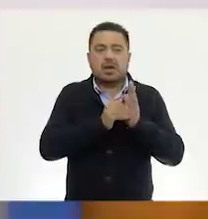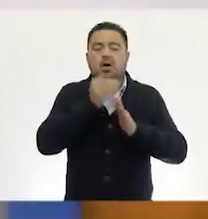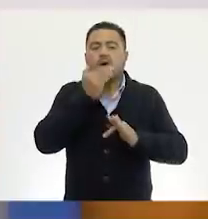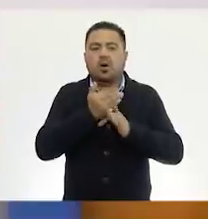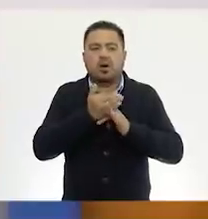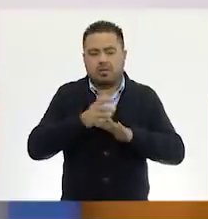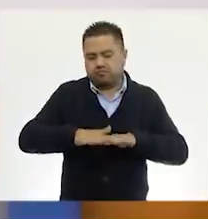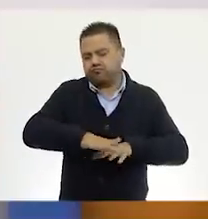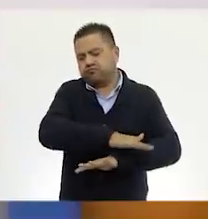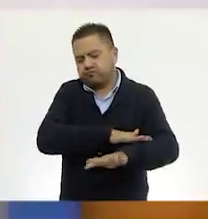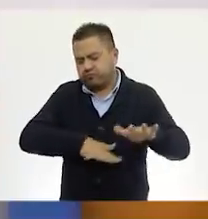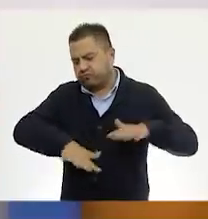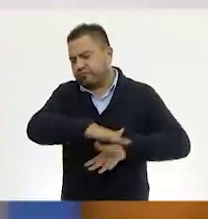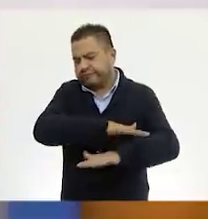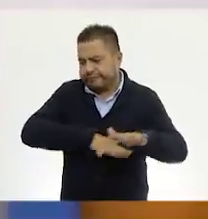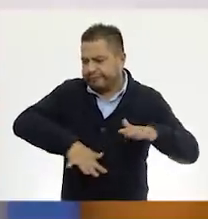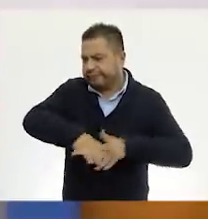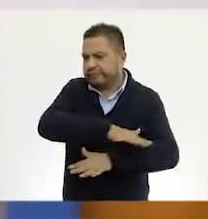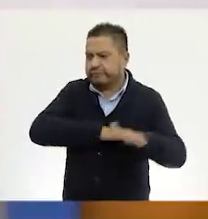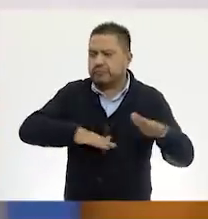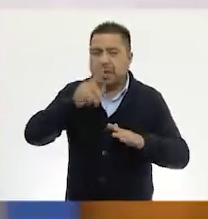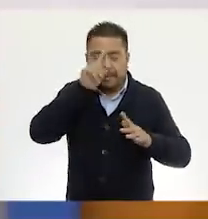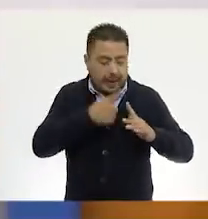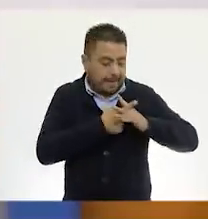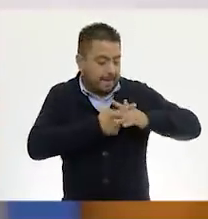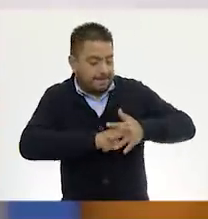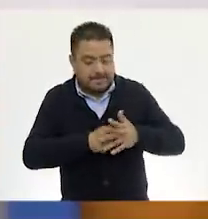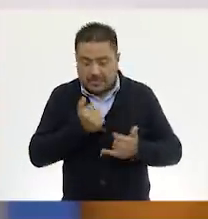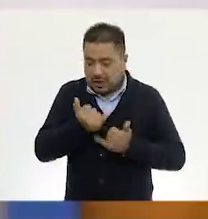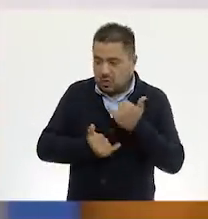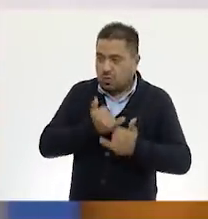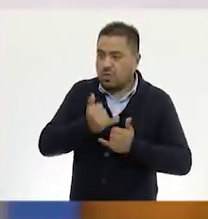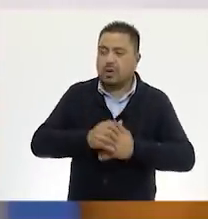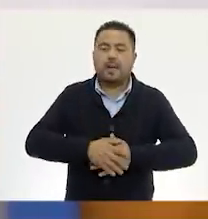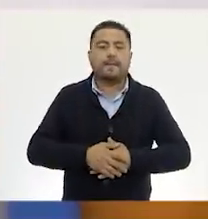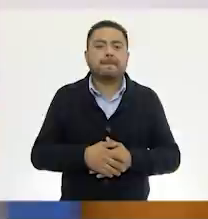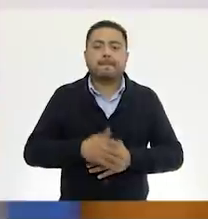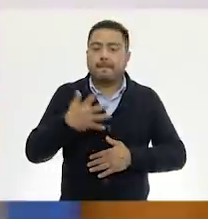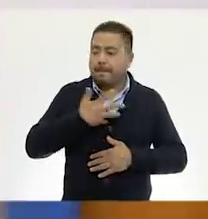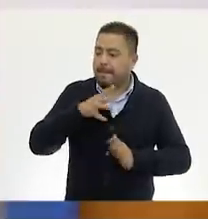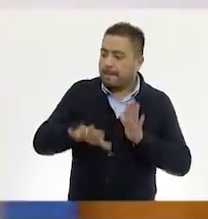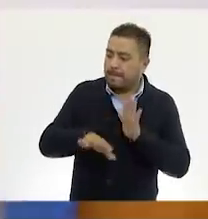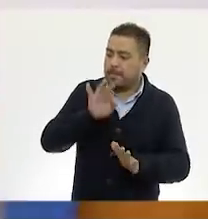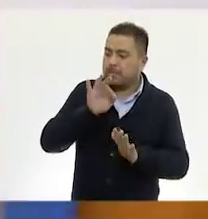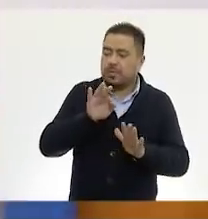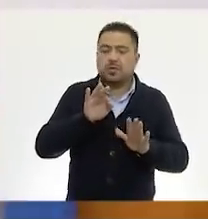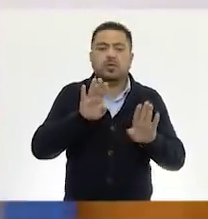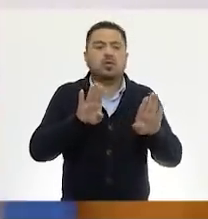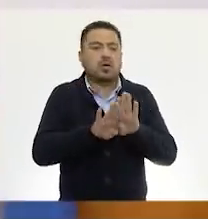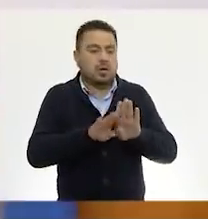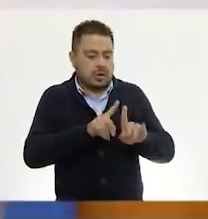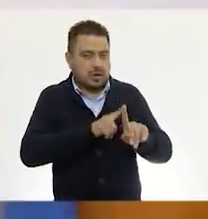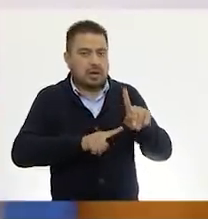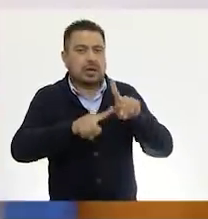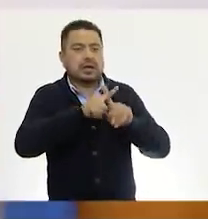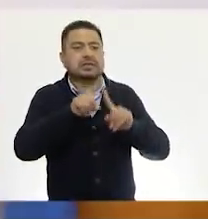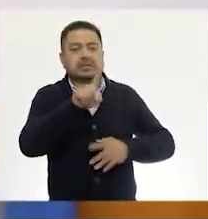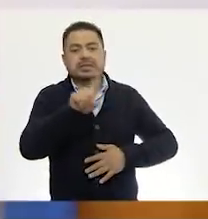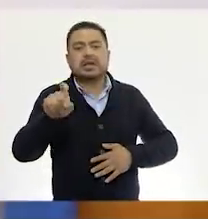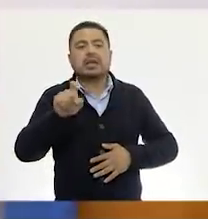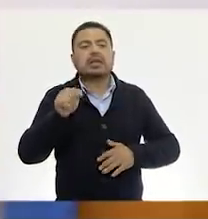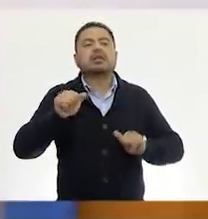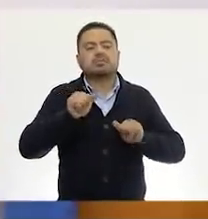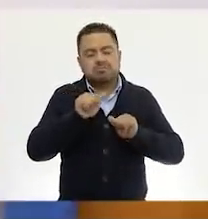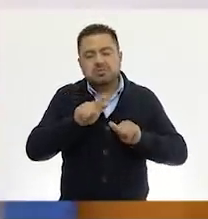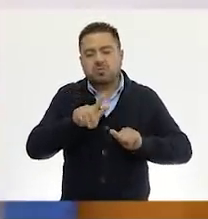las voy a revolver. Muy bien. Para empezar a jugar, tengo las que valen por cien y también las voy a